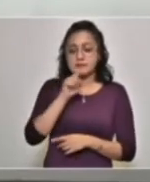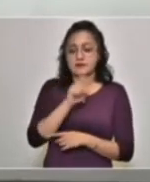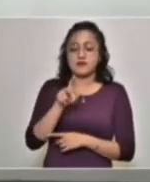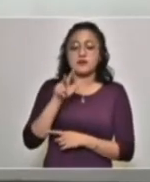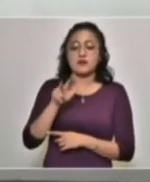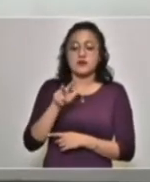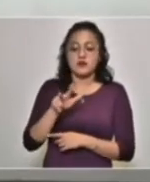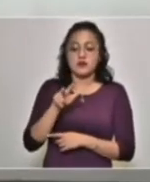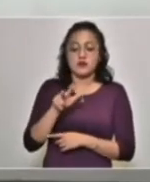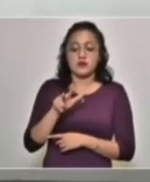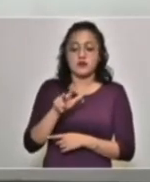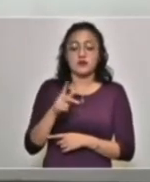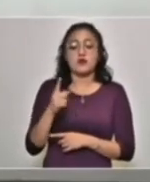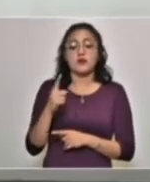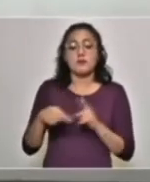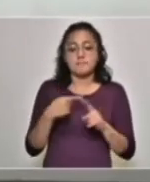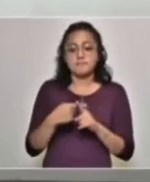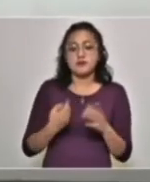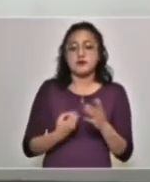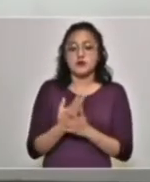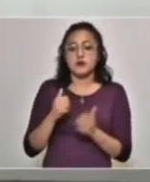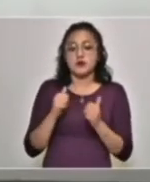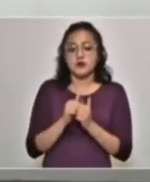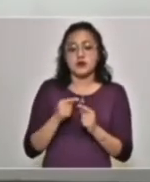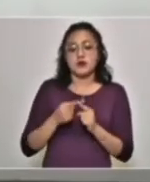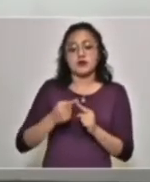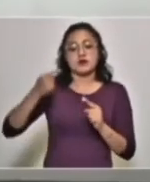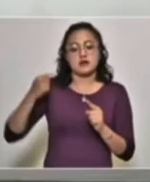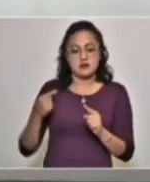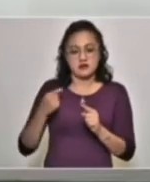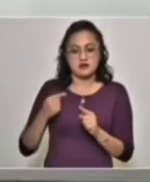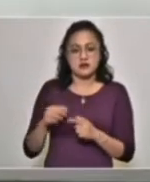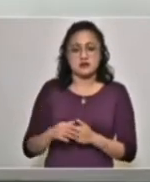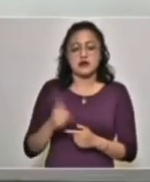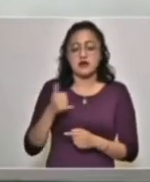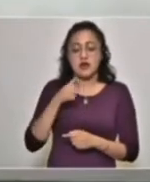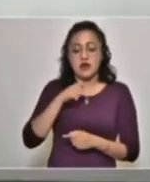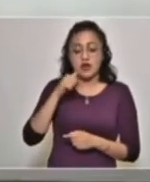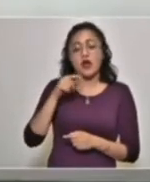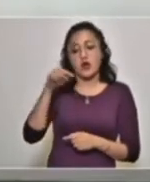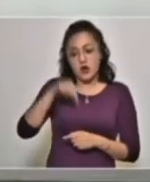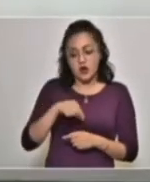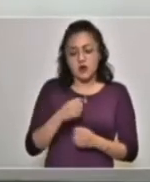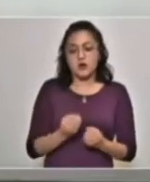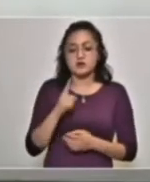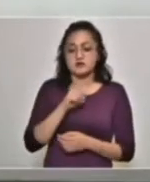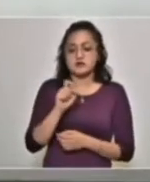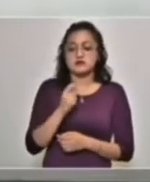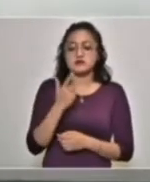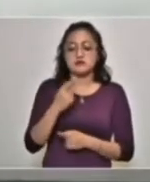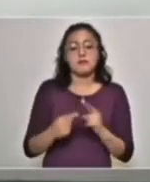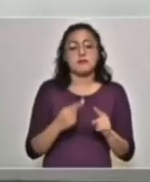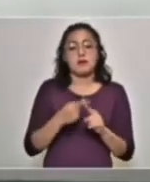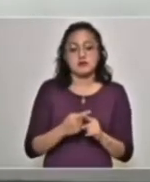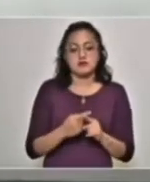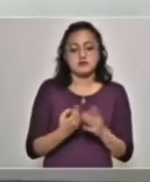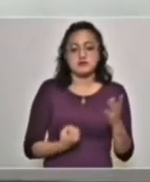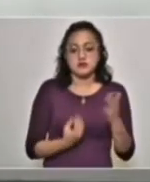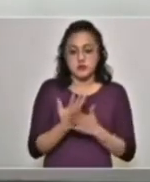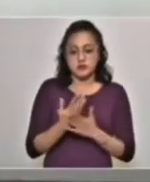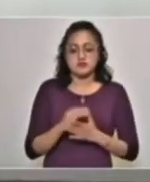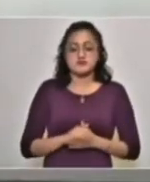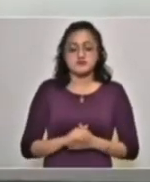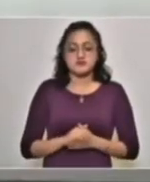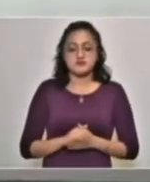dieciocho casos más en comparación al día inmediato anterior, y el día de hoy ciento veintisiete casos nuevos.